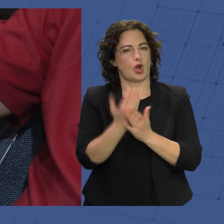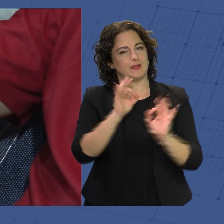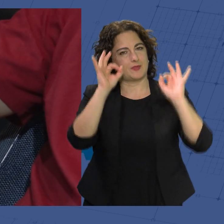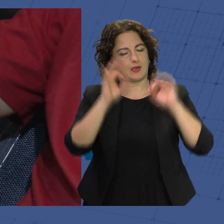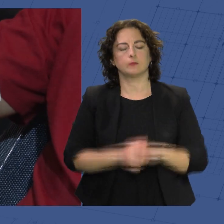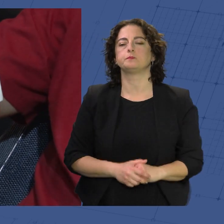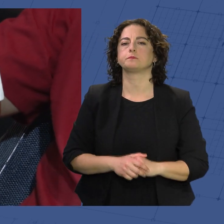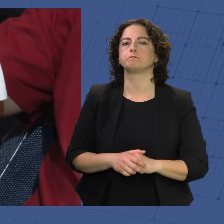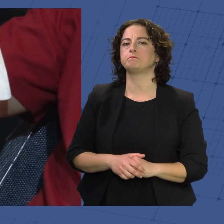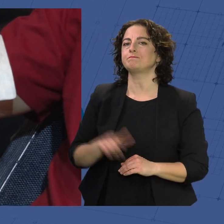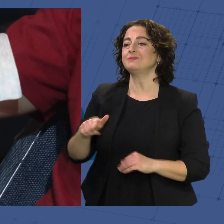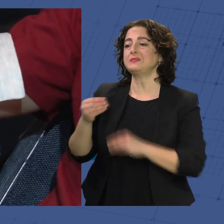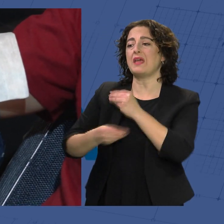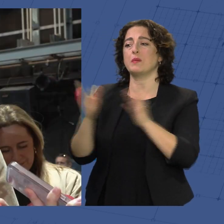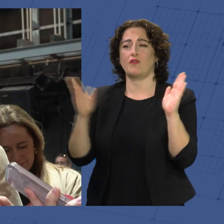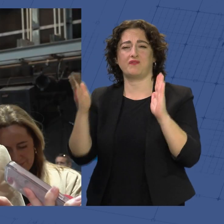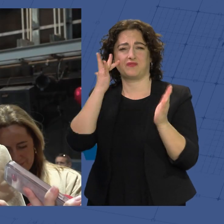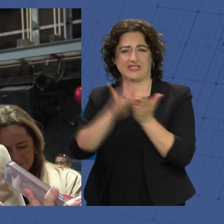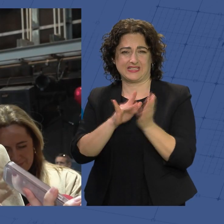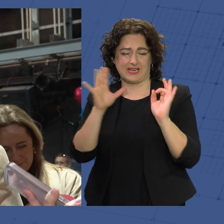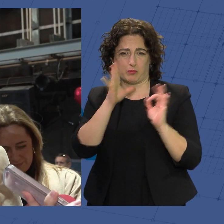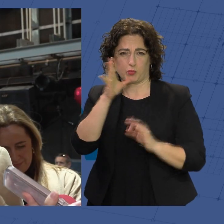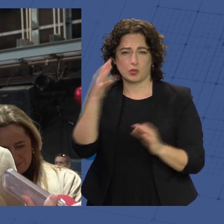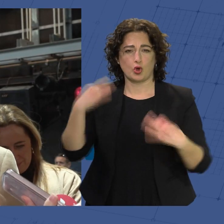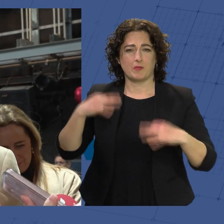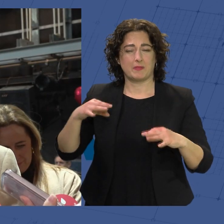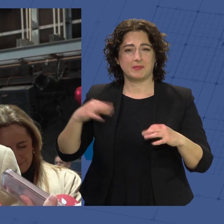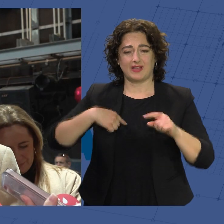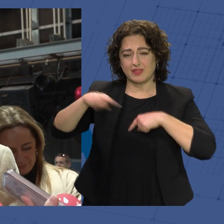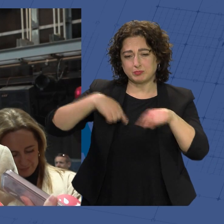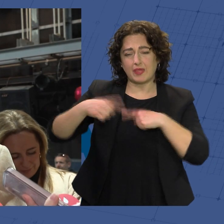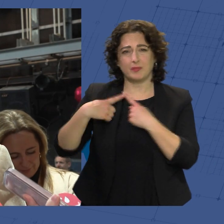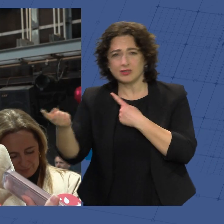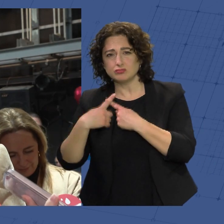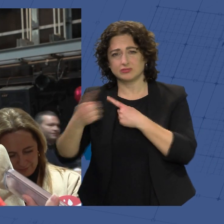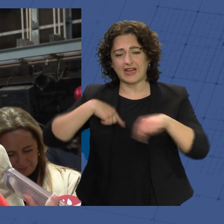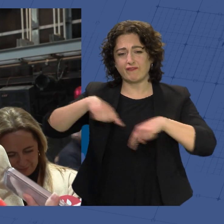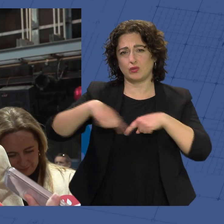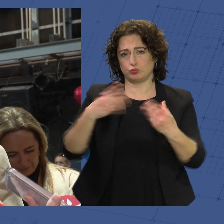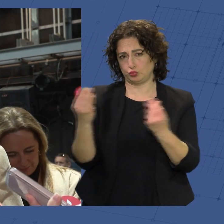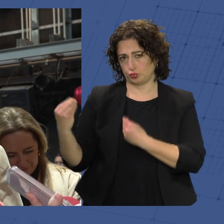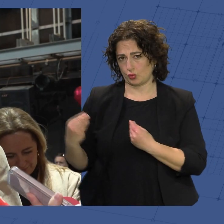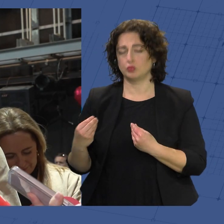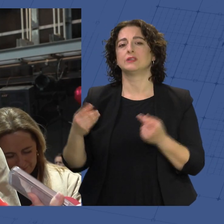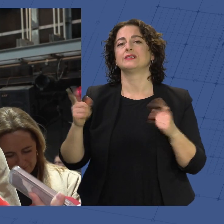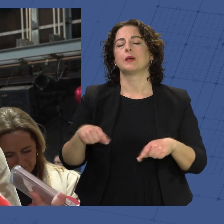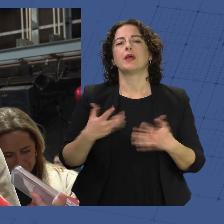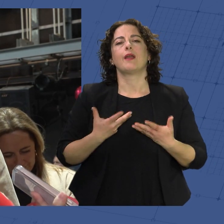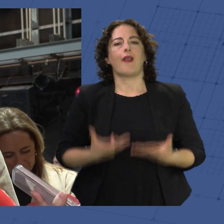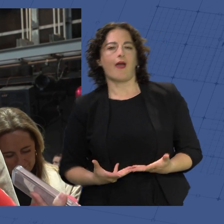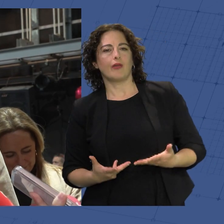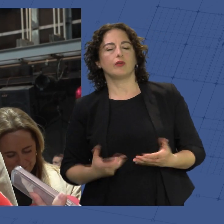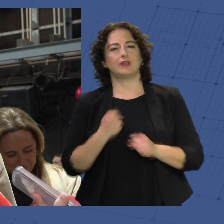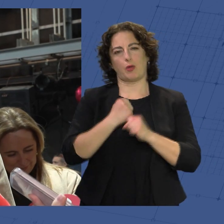Lo hacemos en esta fecha porque normalmente los desplazamientos de tráfico y sobre todo la relajación de la